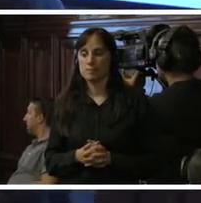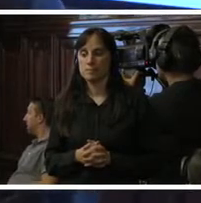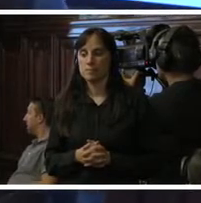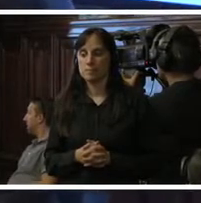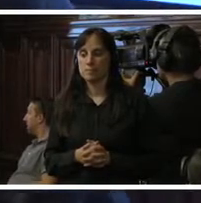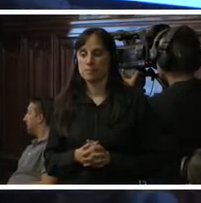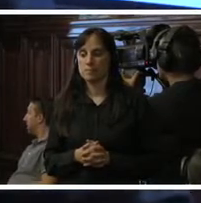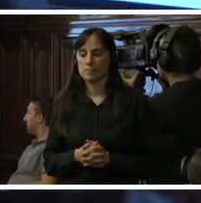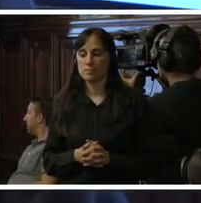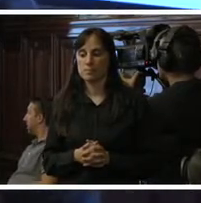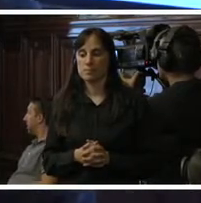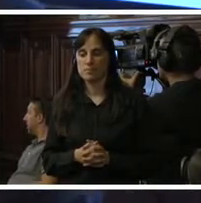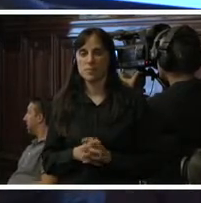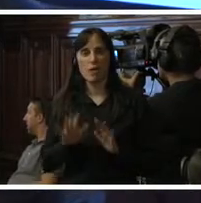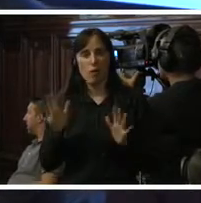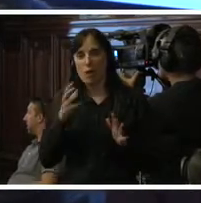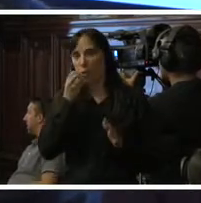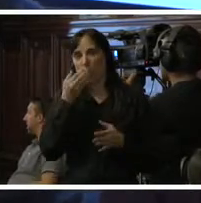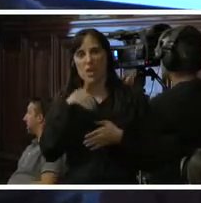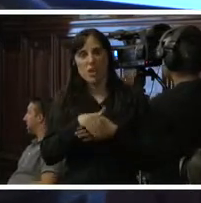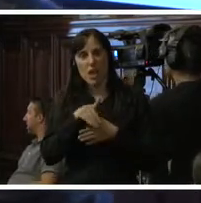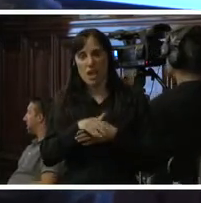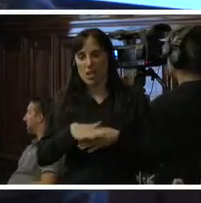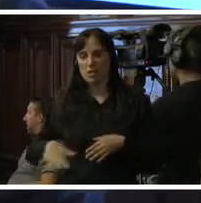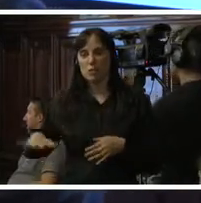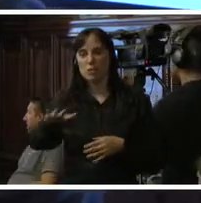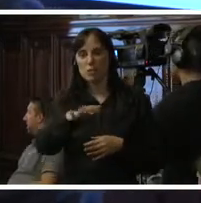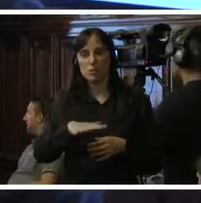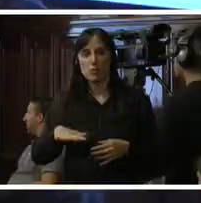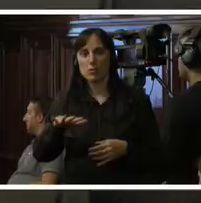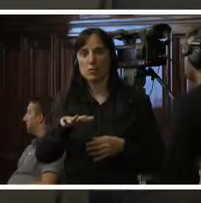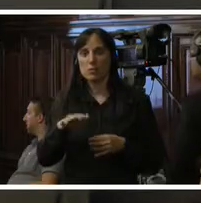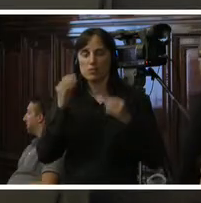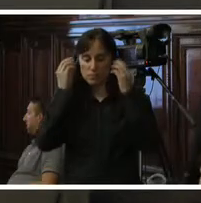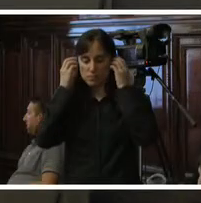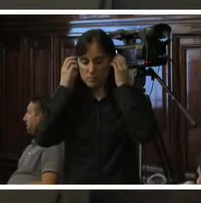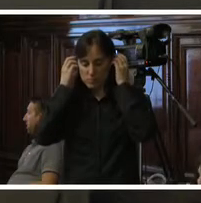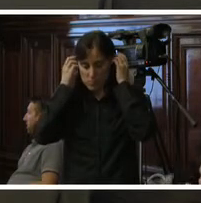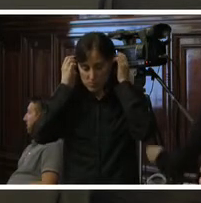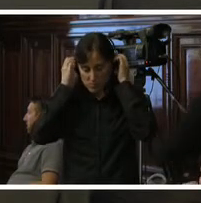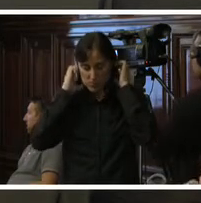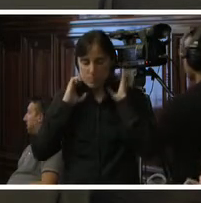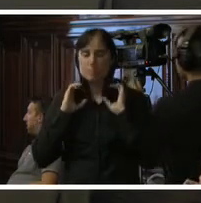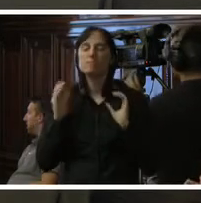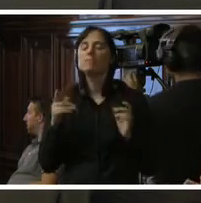Gracias. Hola, buenas tardes a todos y a todas. Gracias la comisionada